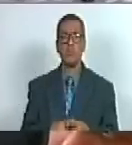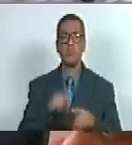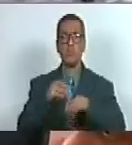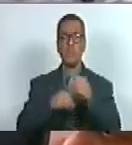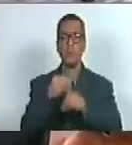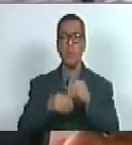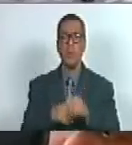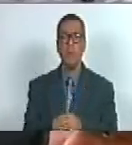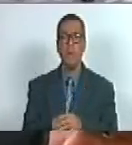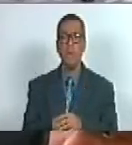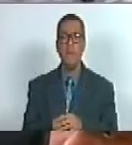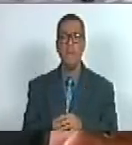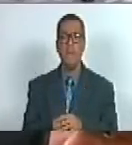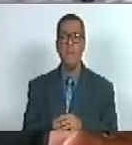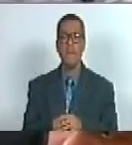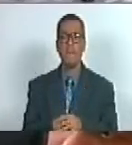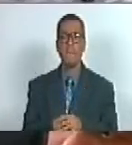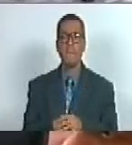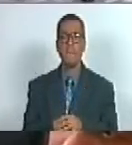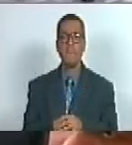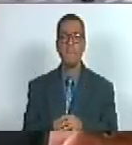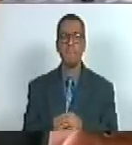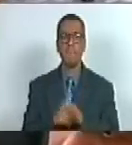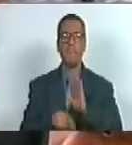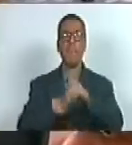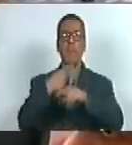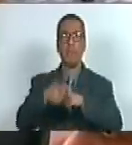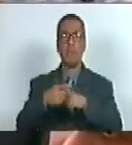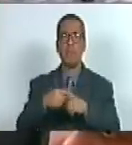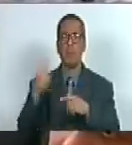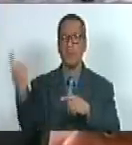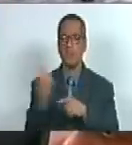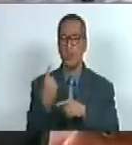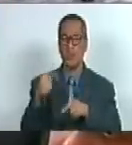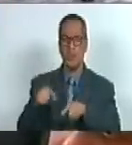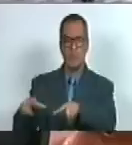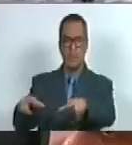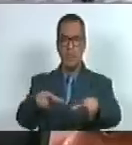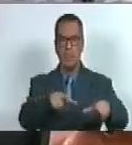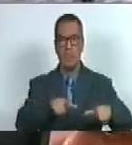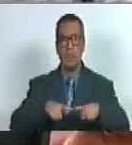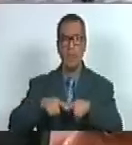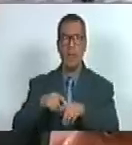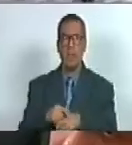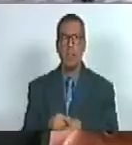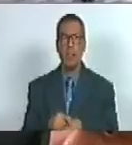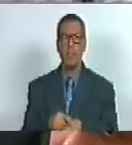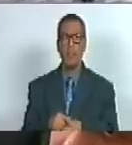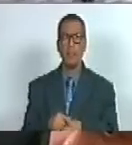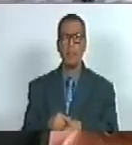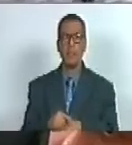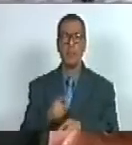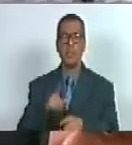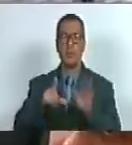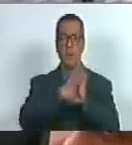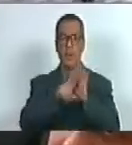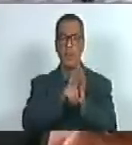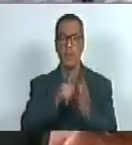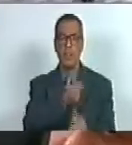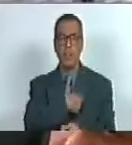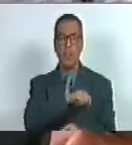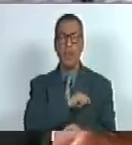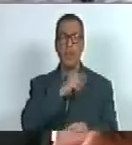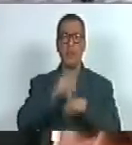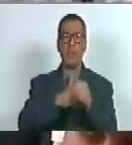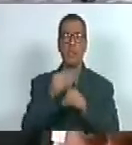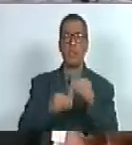el otro lado desde Curacao pasaban a estas tierras y que por ley española se hacían libres que se